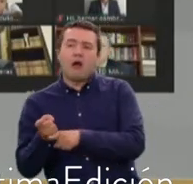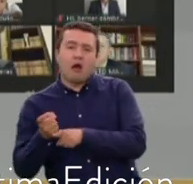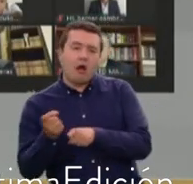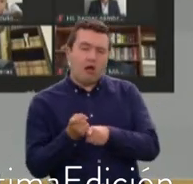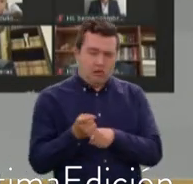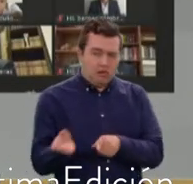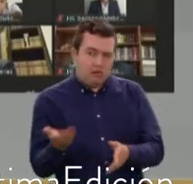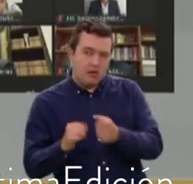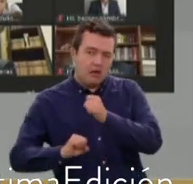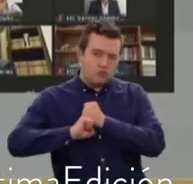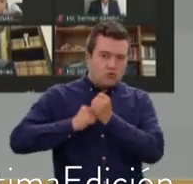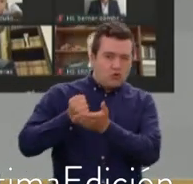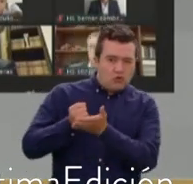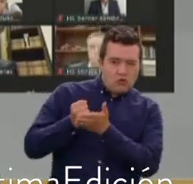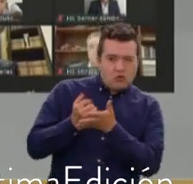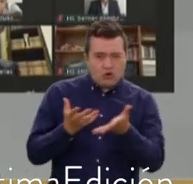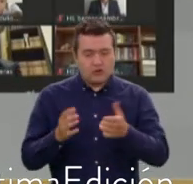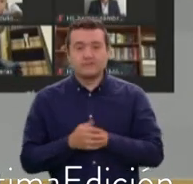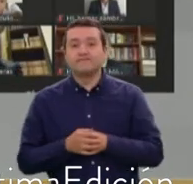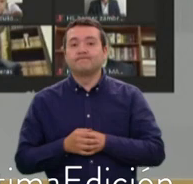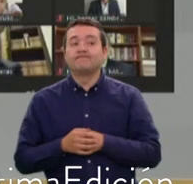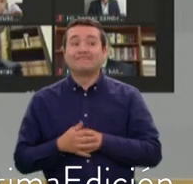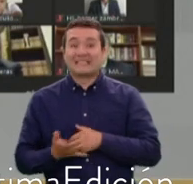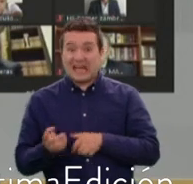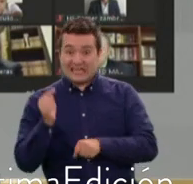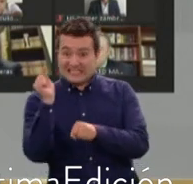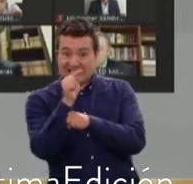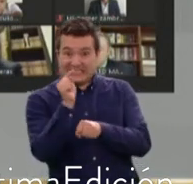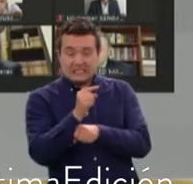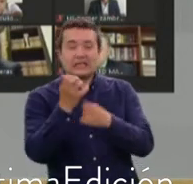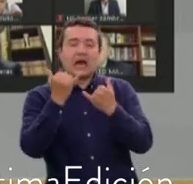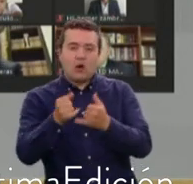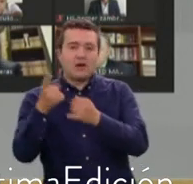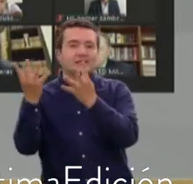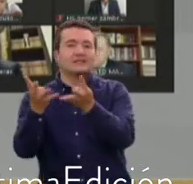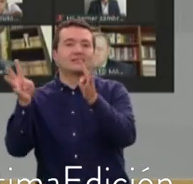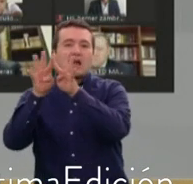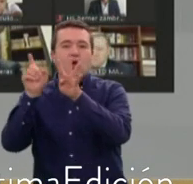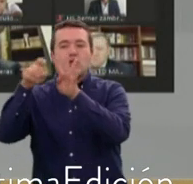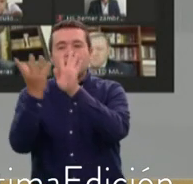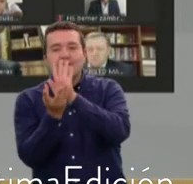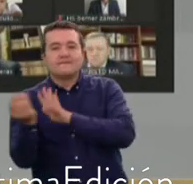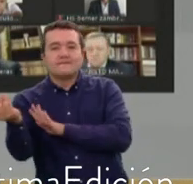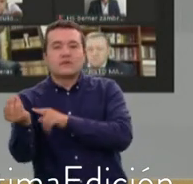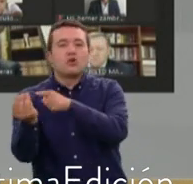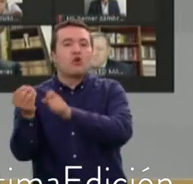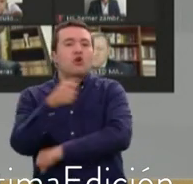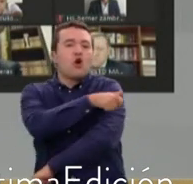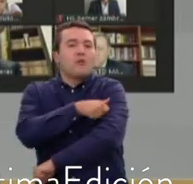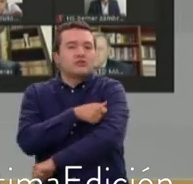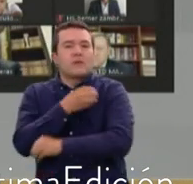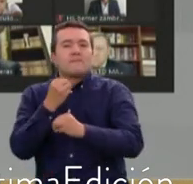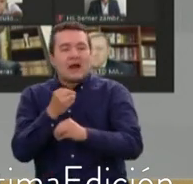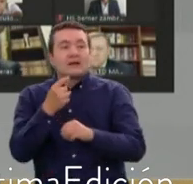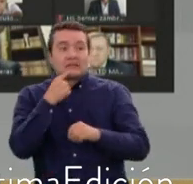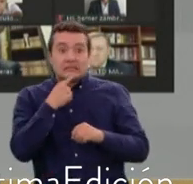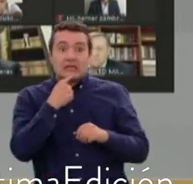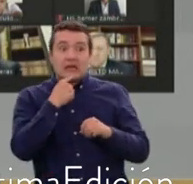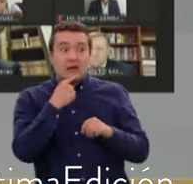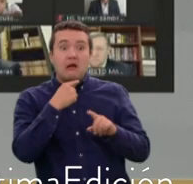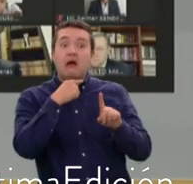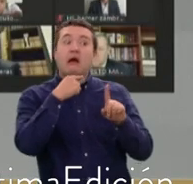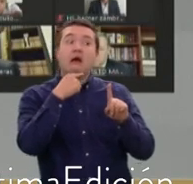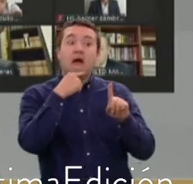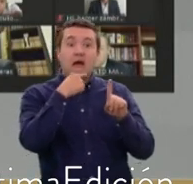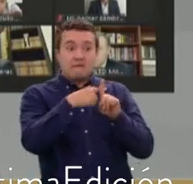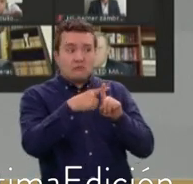Ahora, el Senado debe nombrar una comisión instructora encargada de presentar ponencia a favor o en contra de la acusación. Si es positiva,